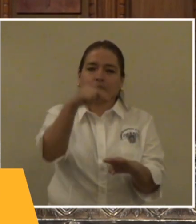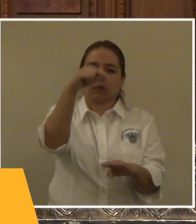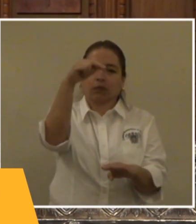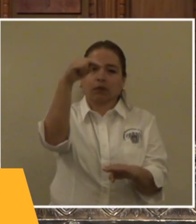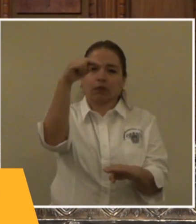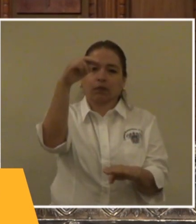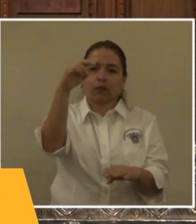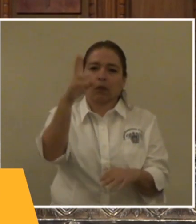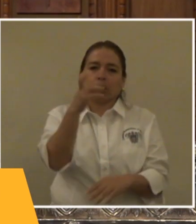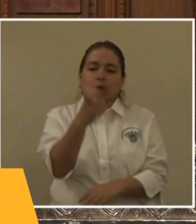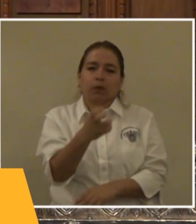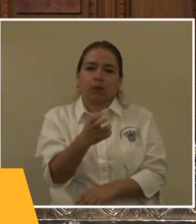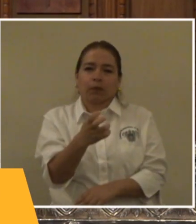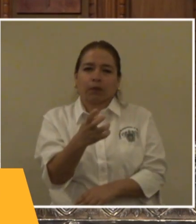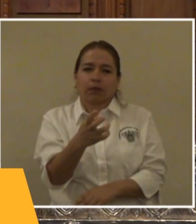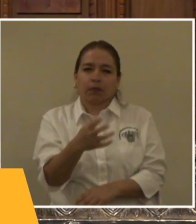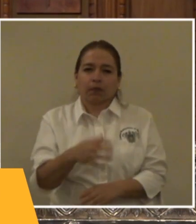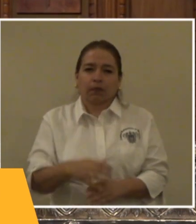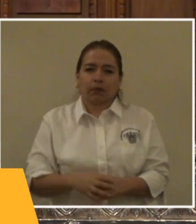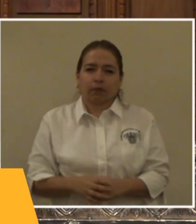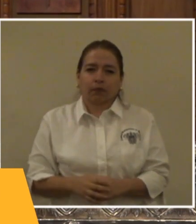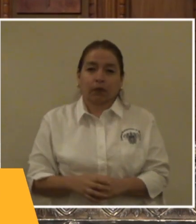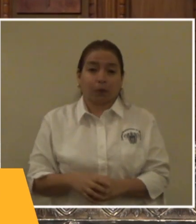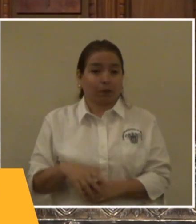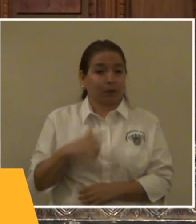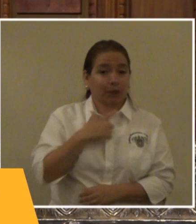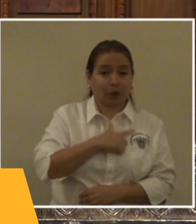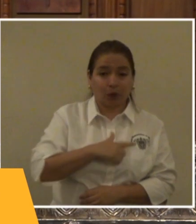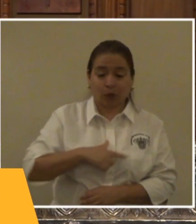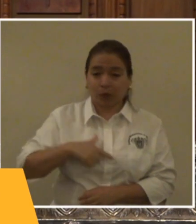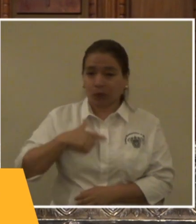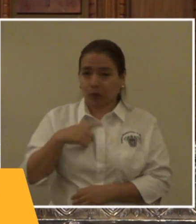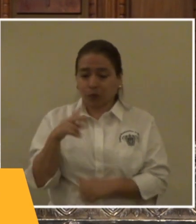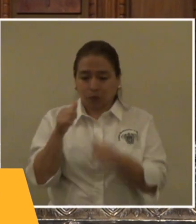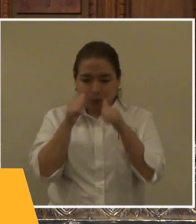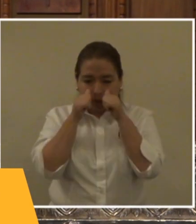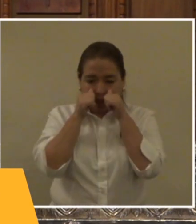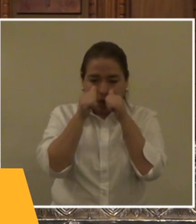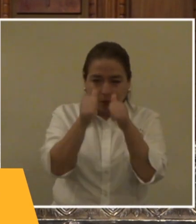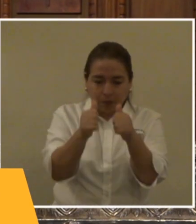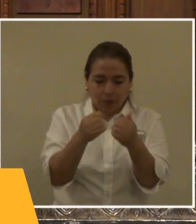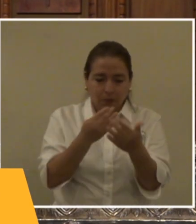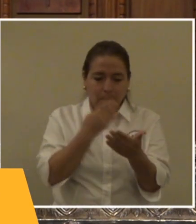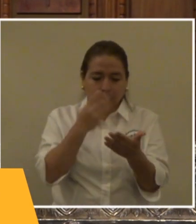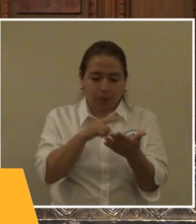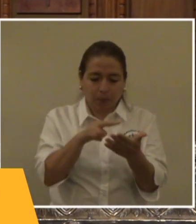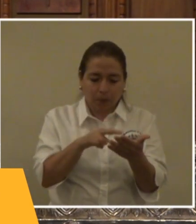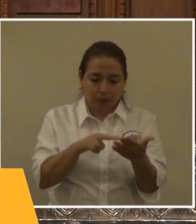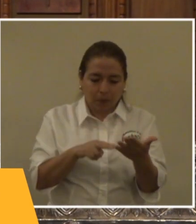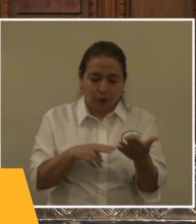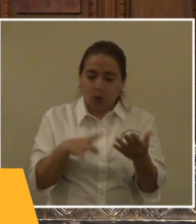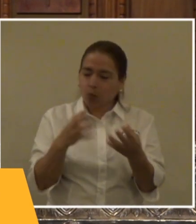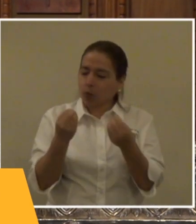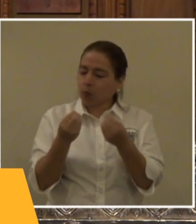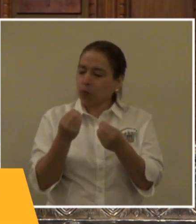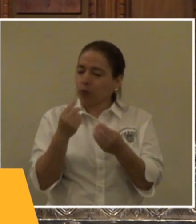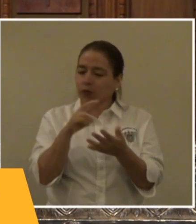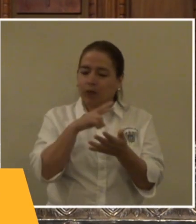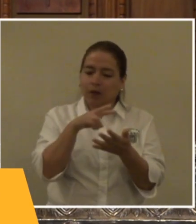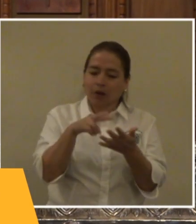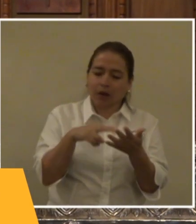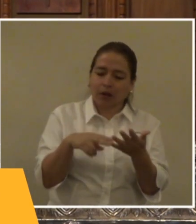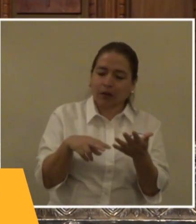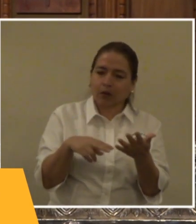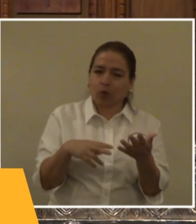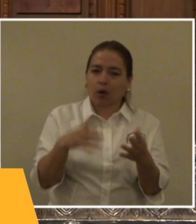Por eso, con gusto hemos oído tantas lecturas tan